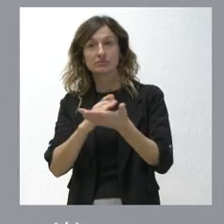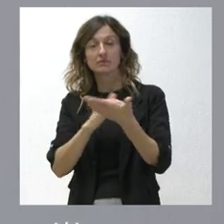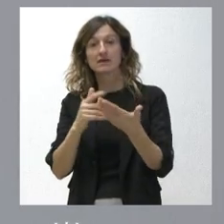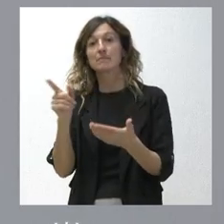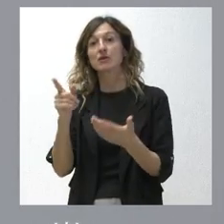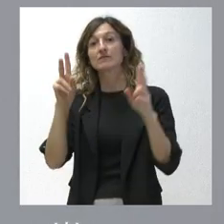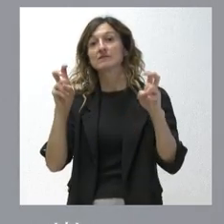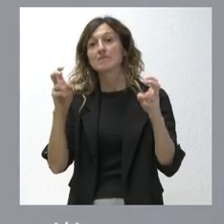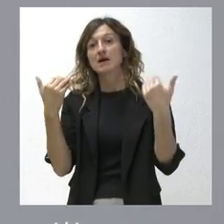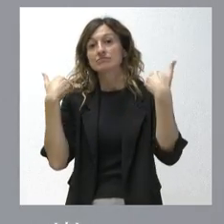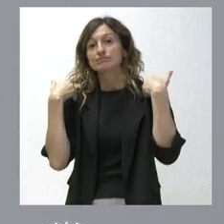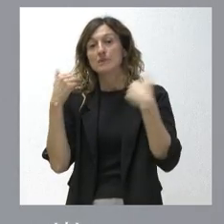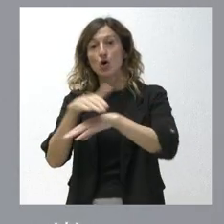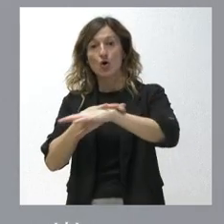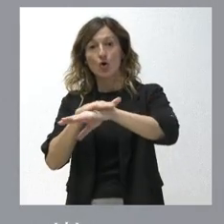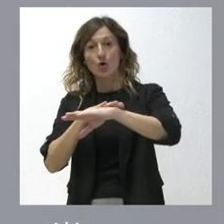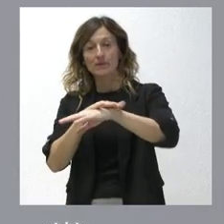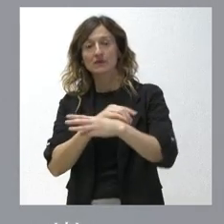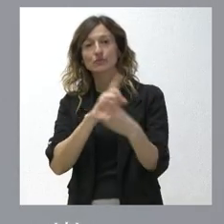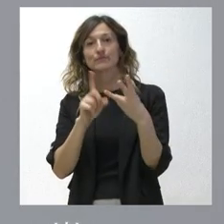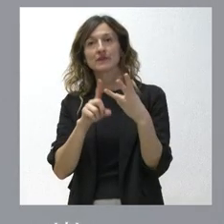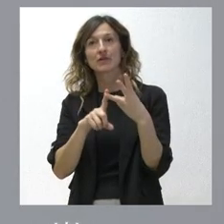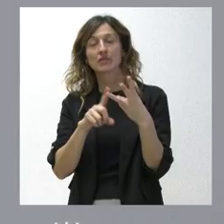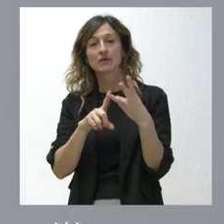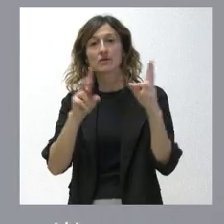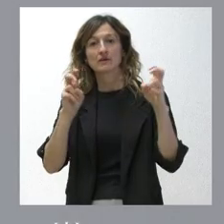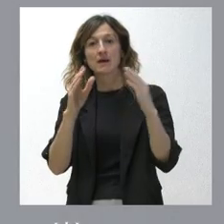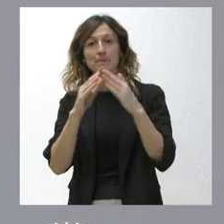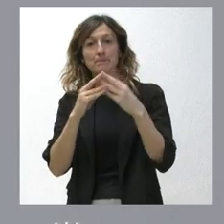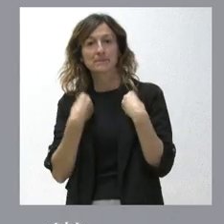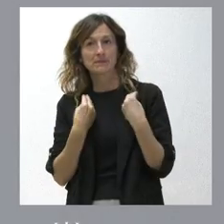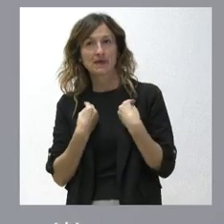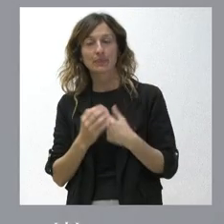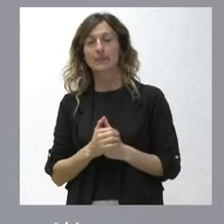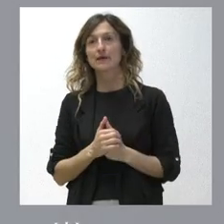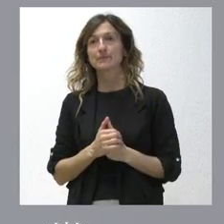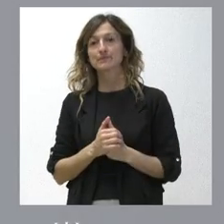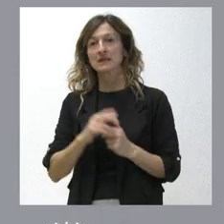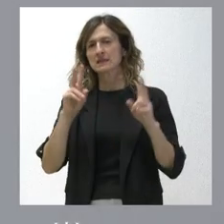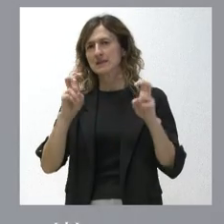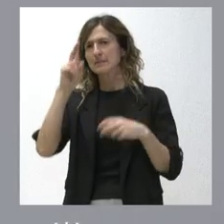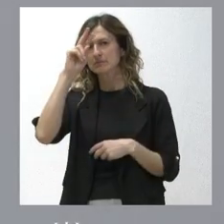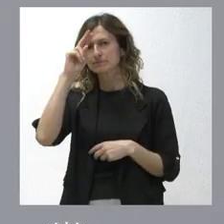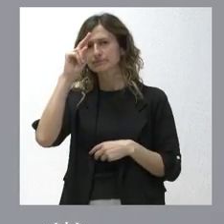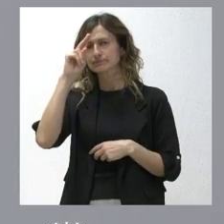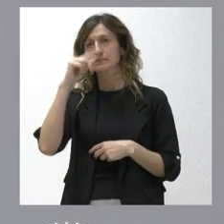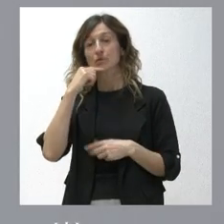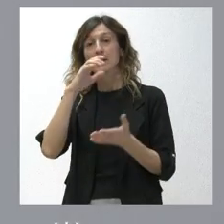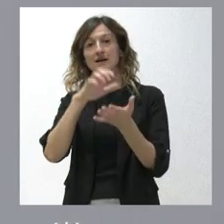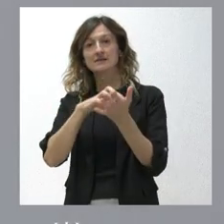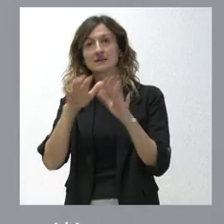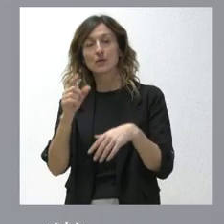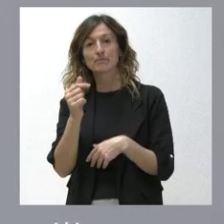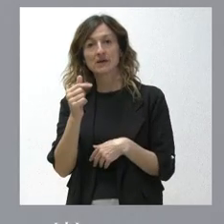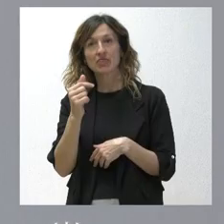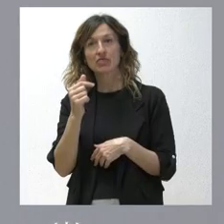del Gobierno. Tercero, el tema de vivienda, que es una cuestión que nos preocupa, por más que en Castilla y León el precio